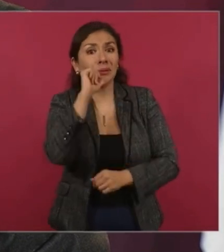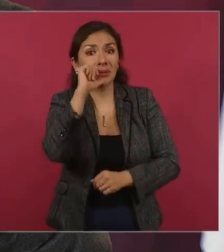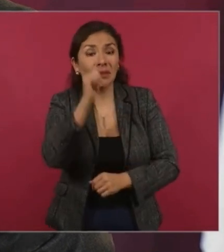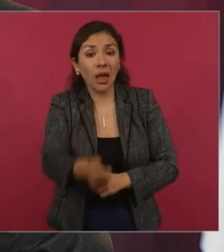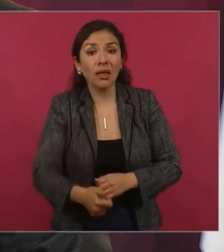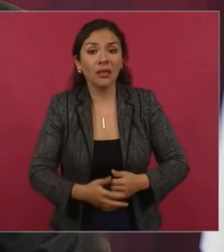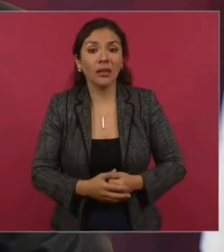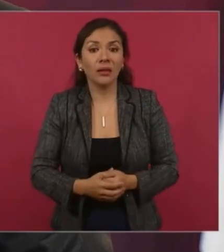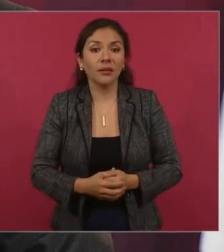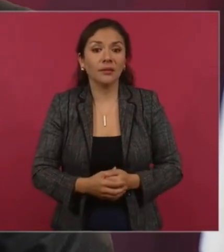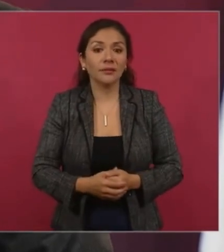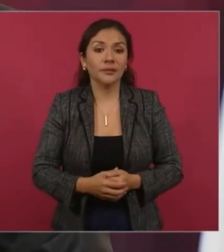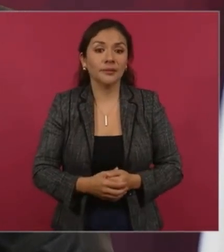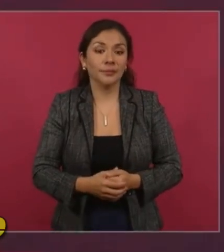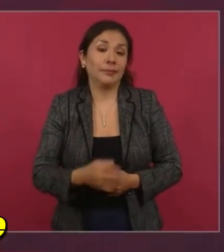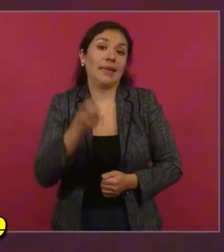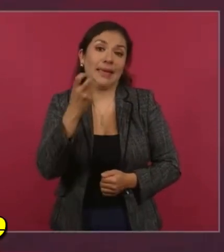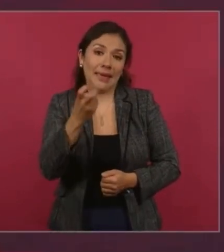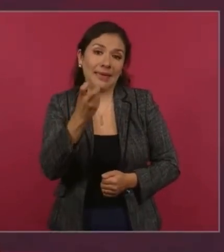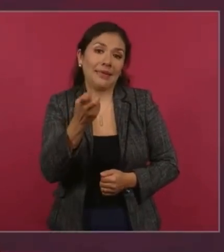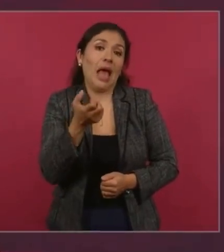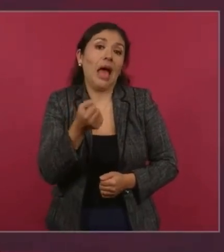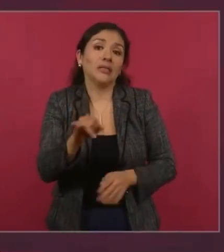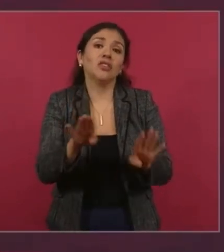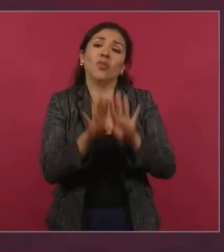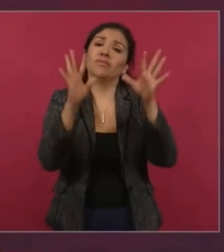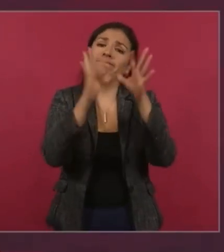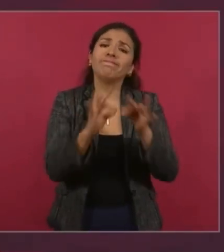Pero ese era el mensaje.